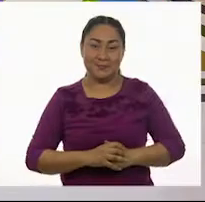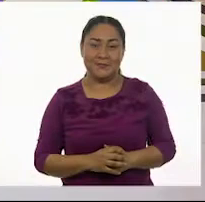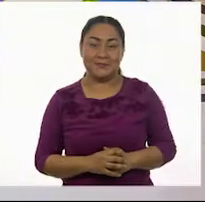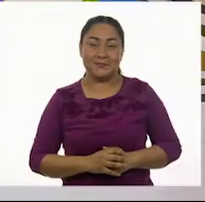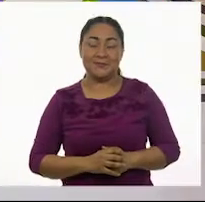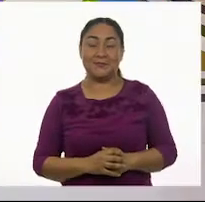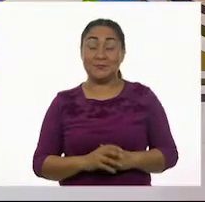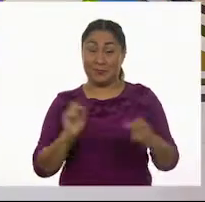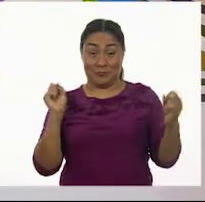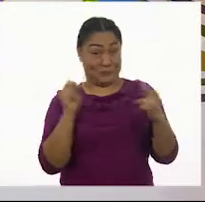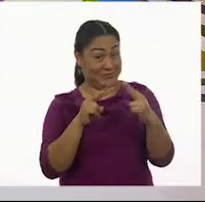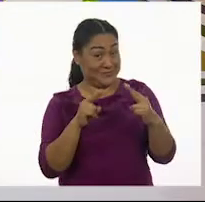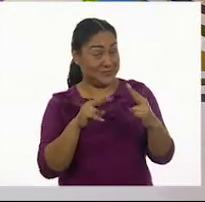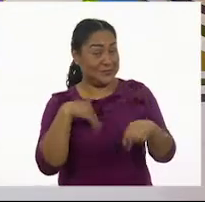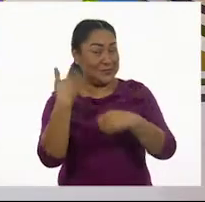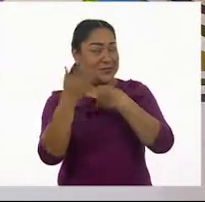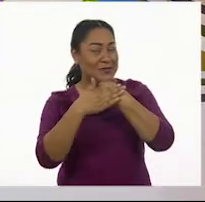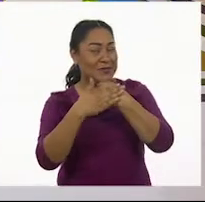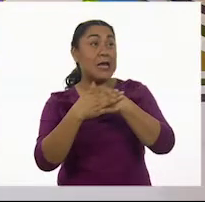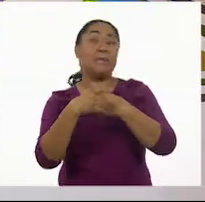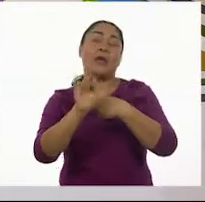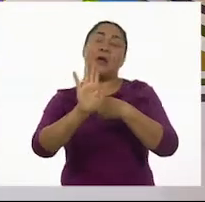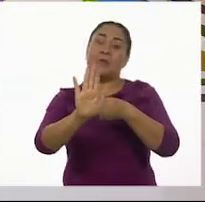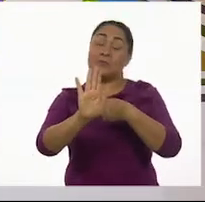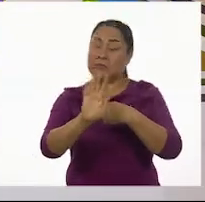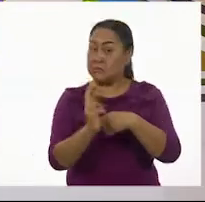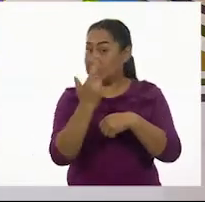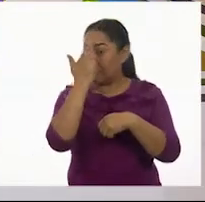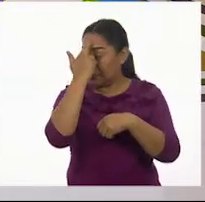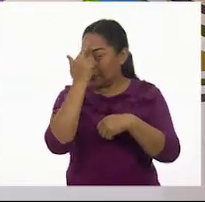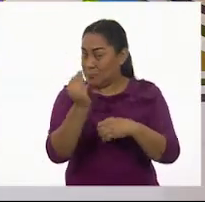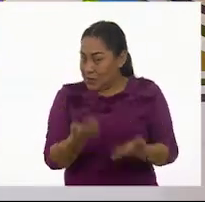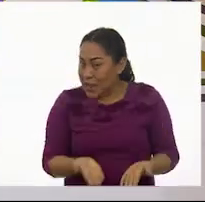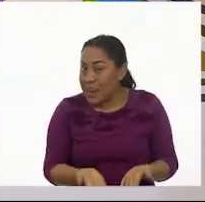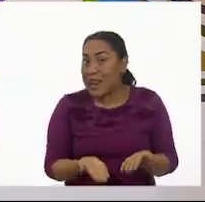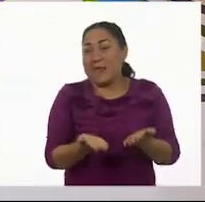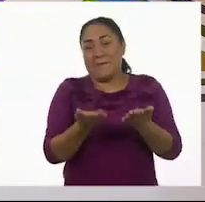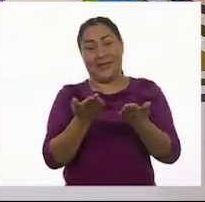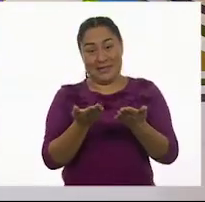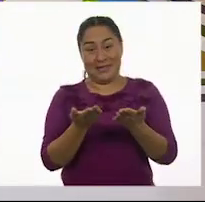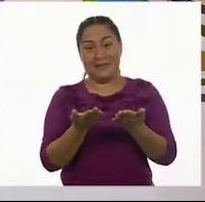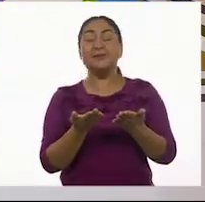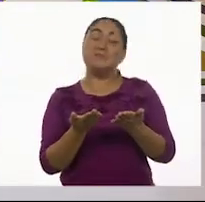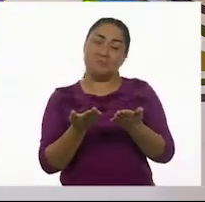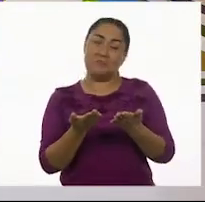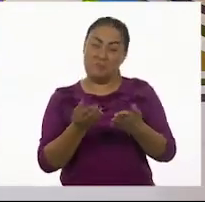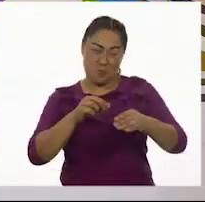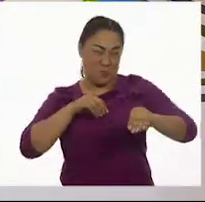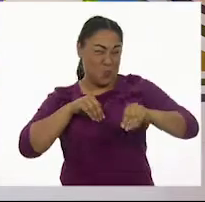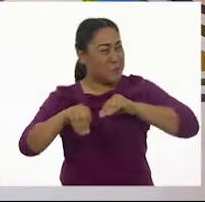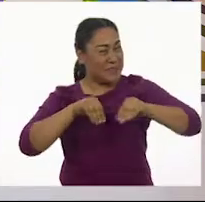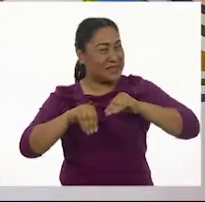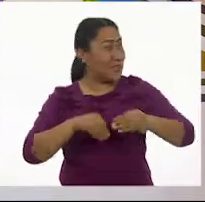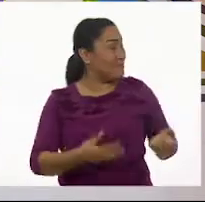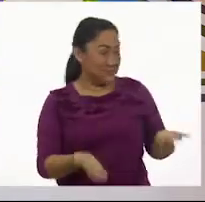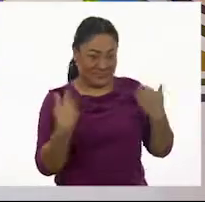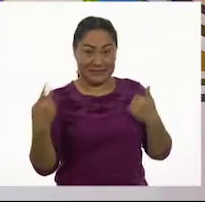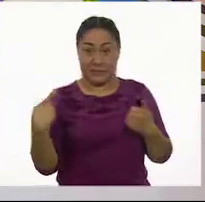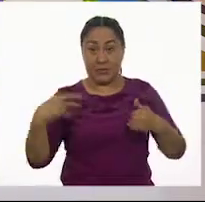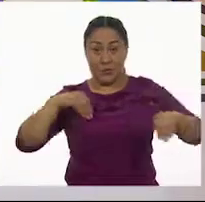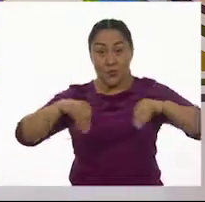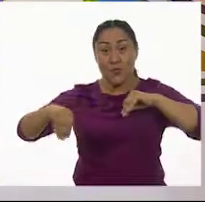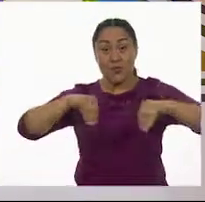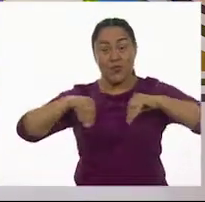Nos vemos hasta la próxima, pero antes recuerda levantarte de donde estás y muévete. Vamos a movernos, maestro.